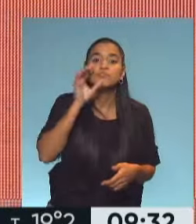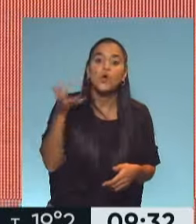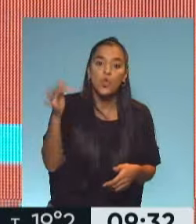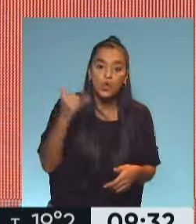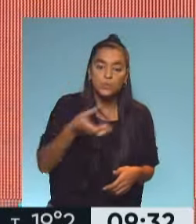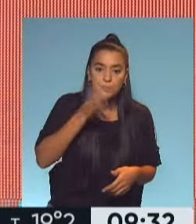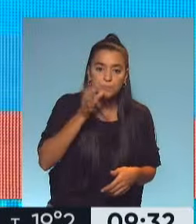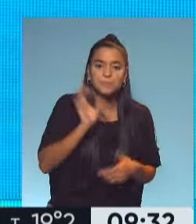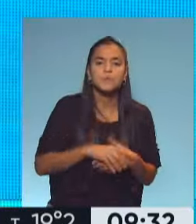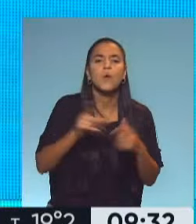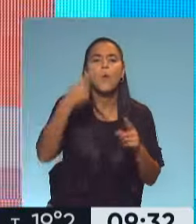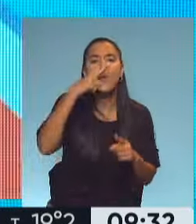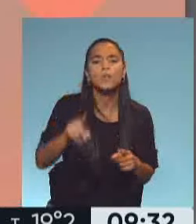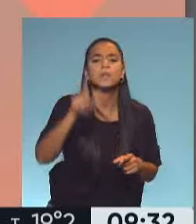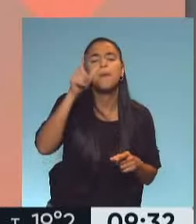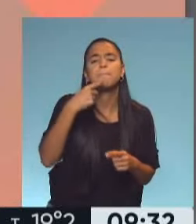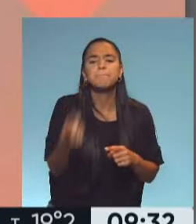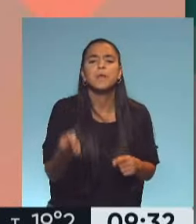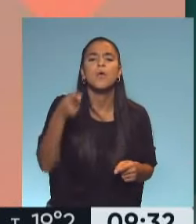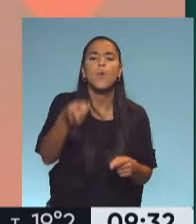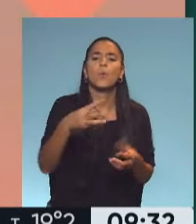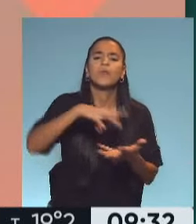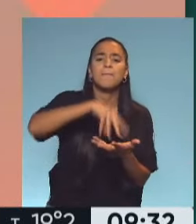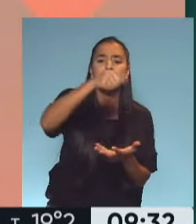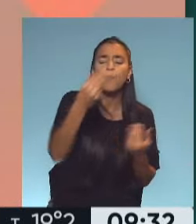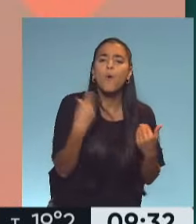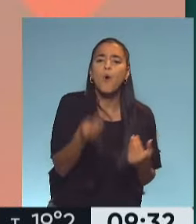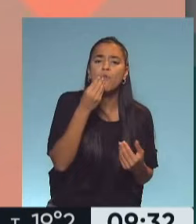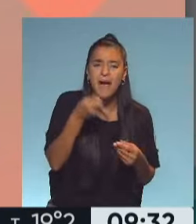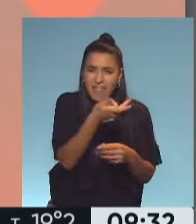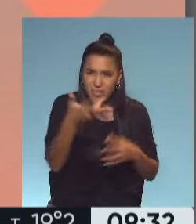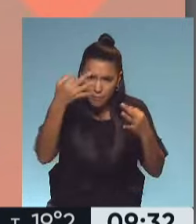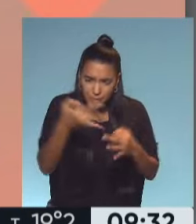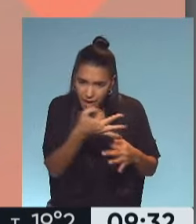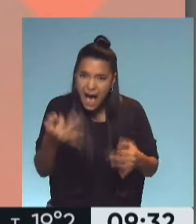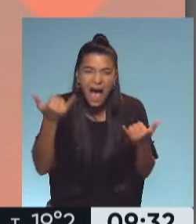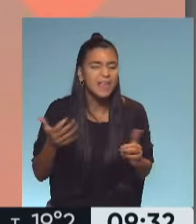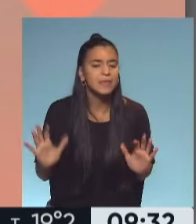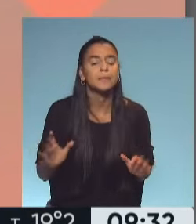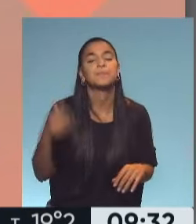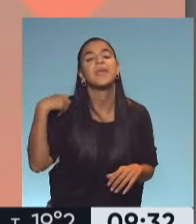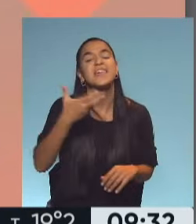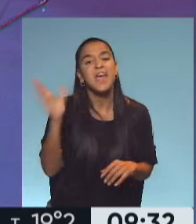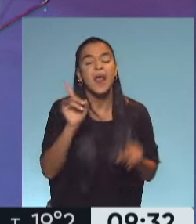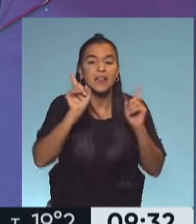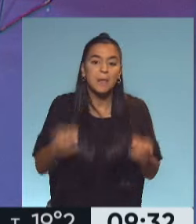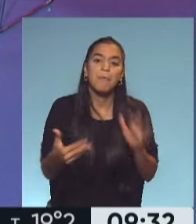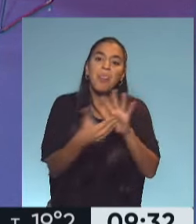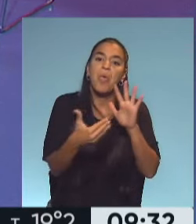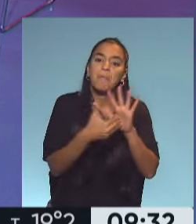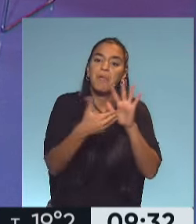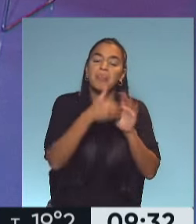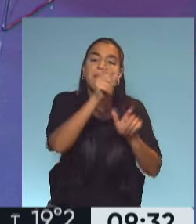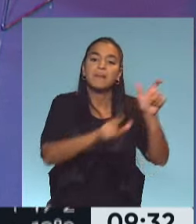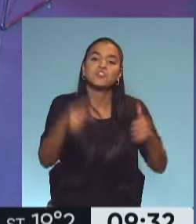hidratate, hidratate. Bueno, la última pregunta. ¿Cuánta cantidad de pasta podemos comer? ¿Hay una cantidad sugerida? En general, esto también depende un poco de